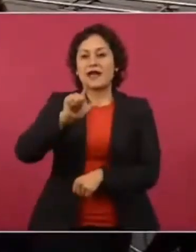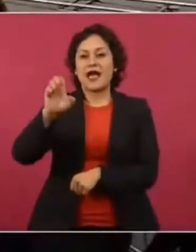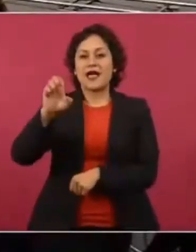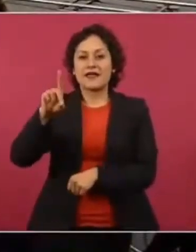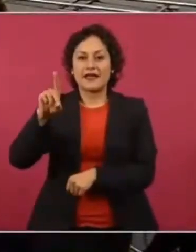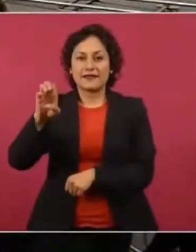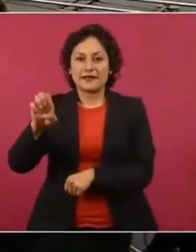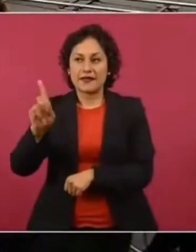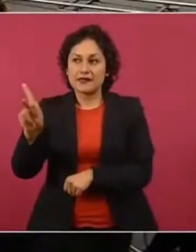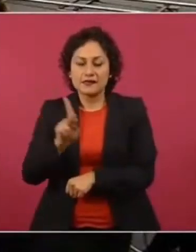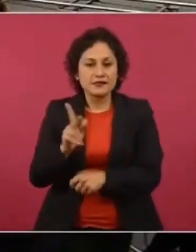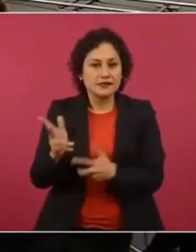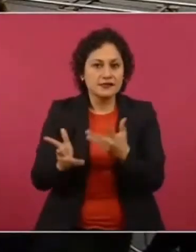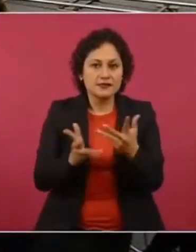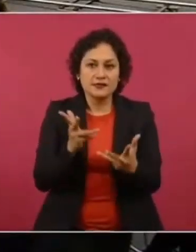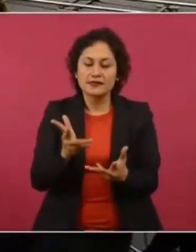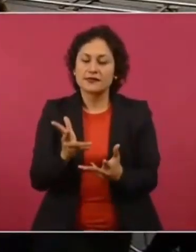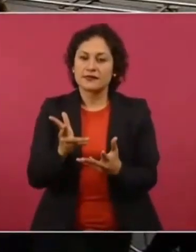gentes